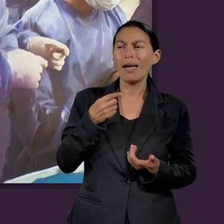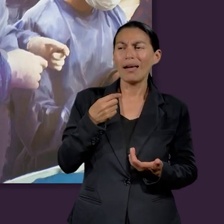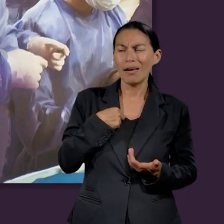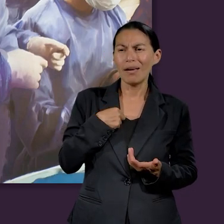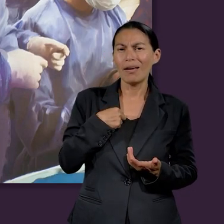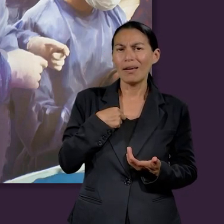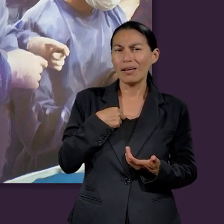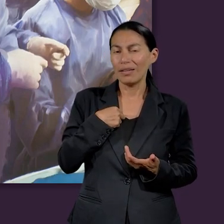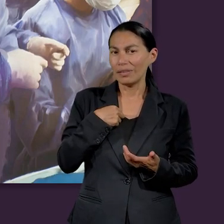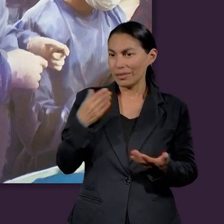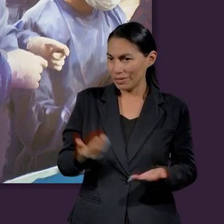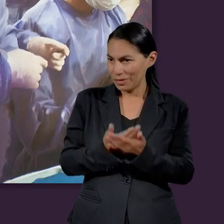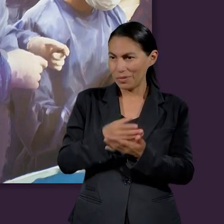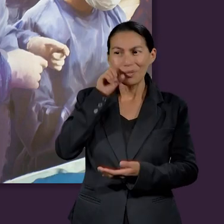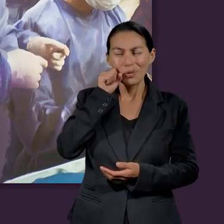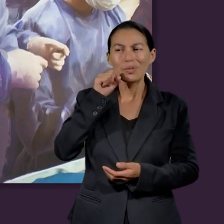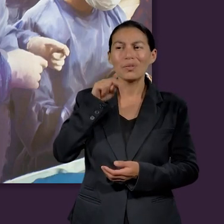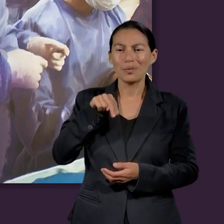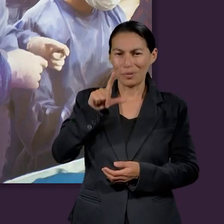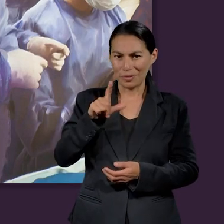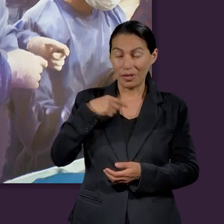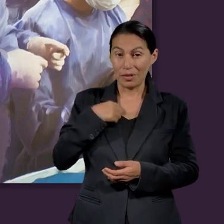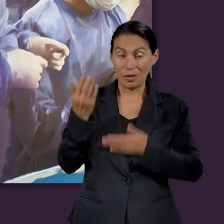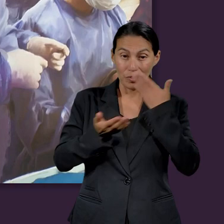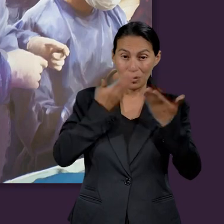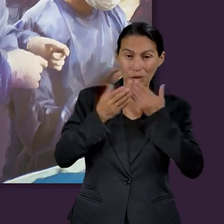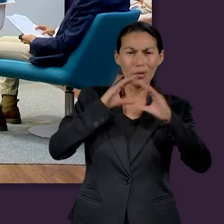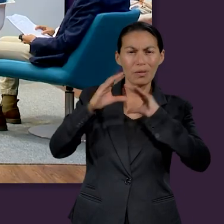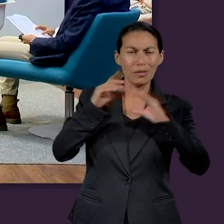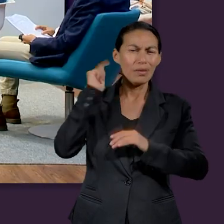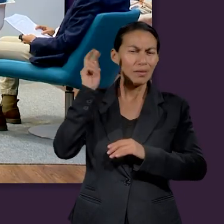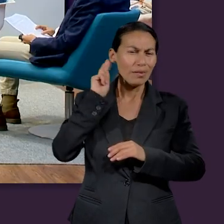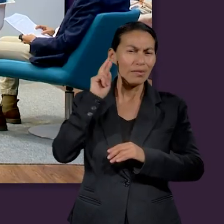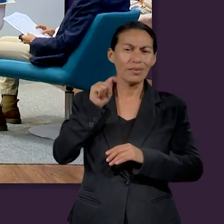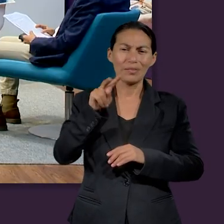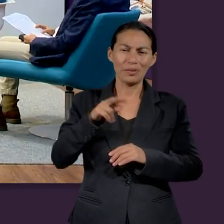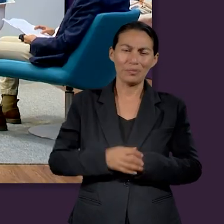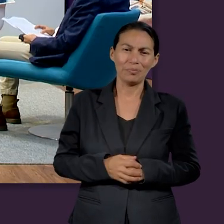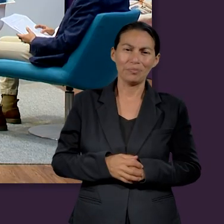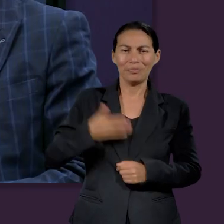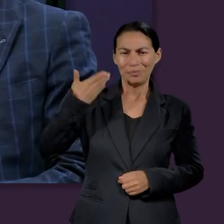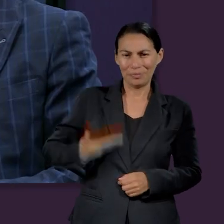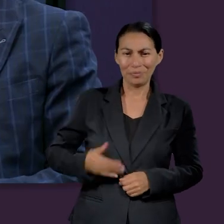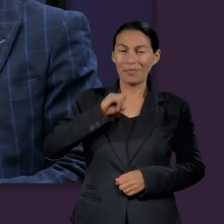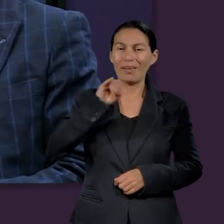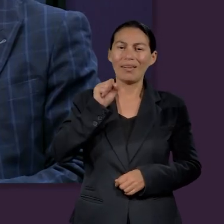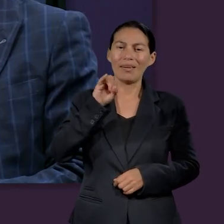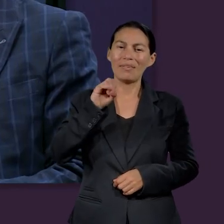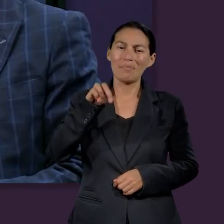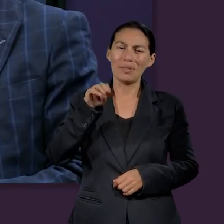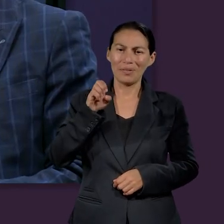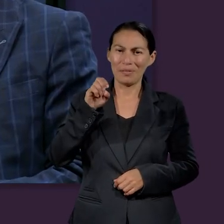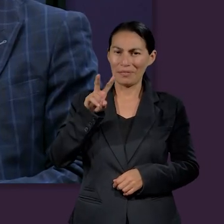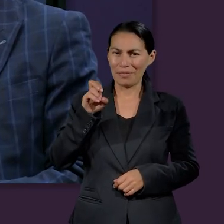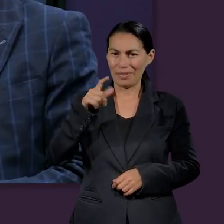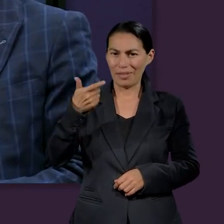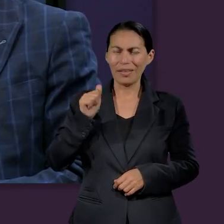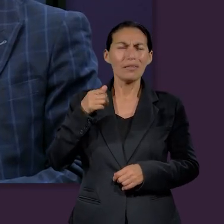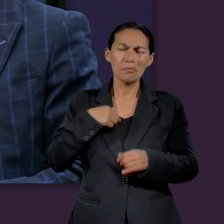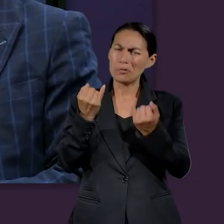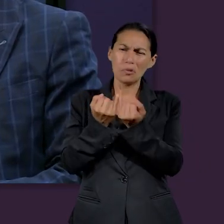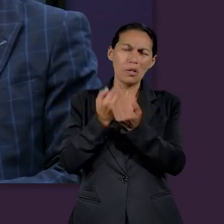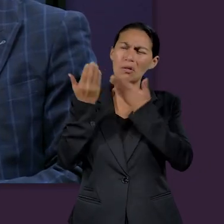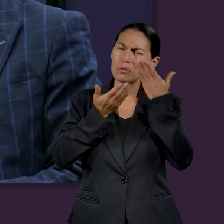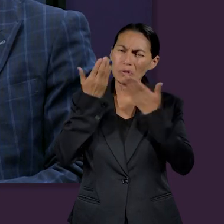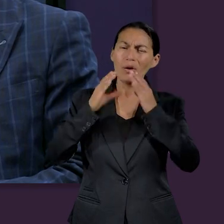Nací en Montemorelos, Nuevo León y estudió la carrera de Comunicación y Medios. Muy bien. Yo soy Jaime Vegas, soy de Chihuahua